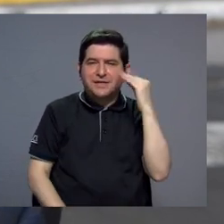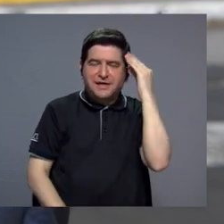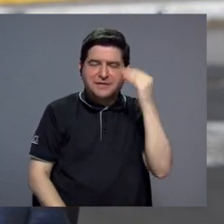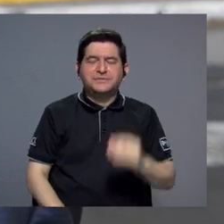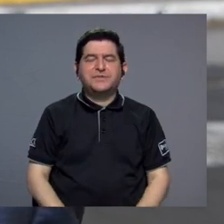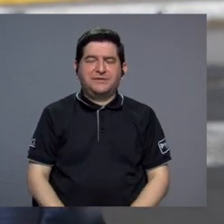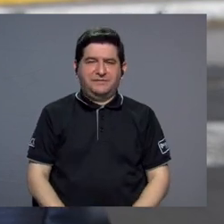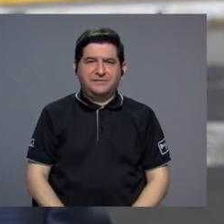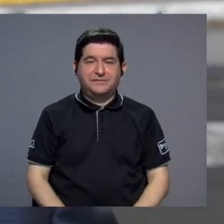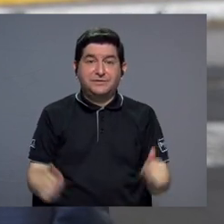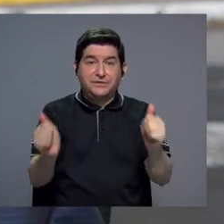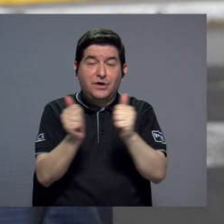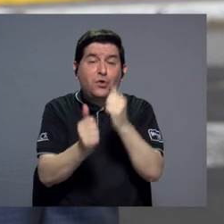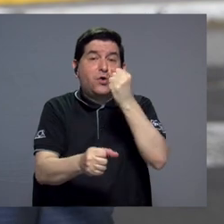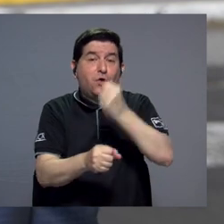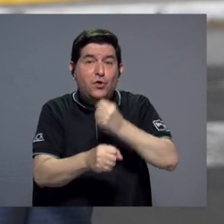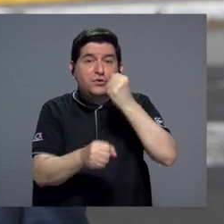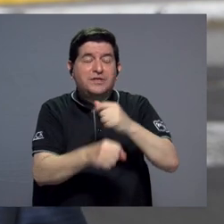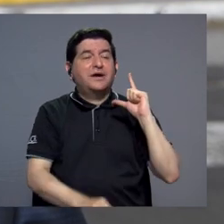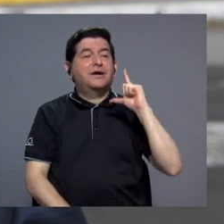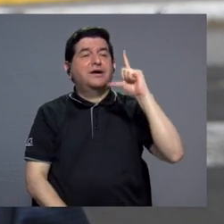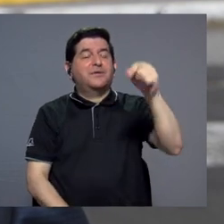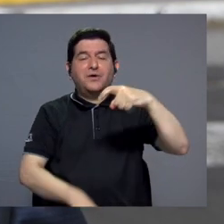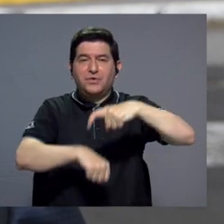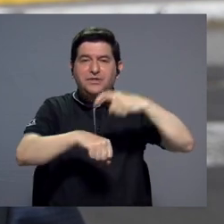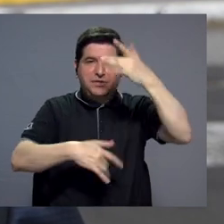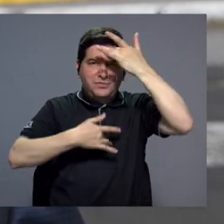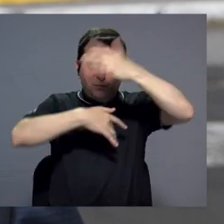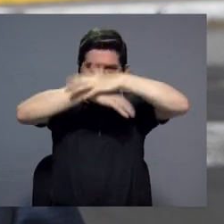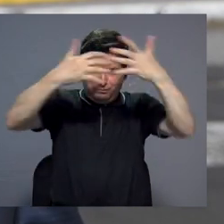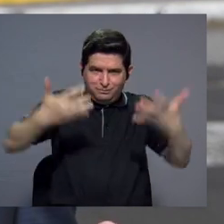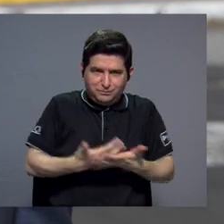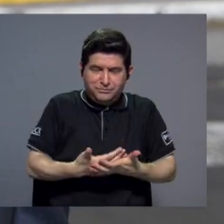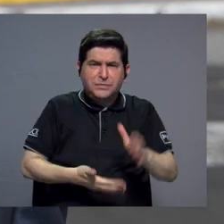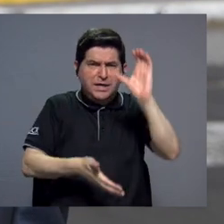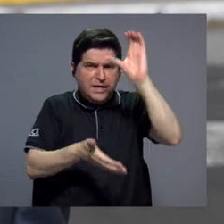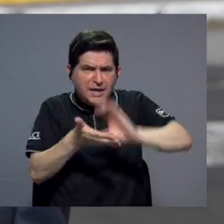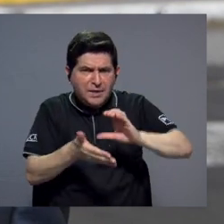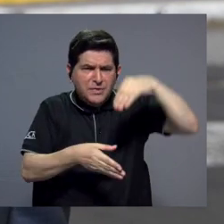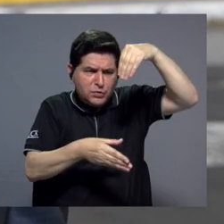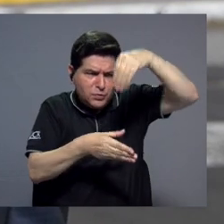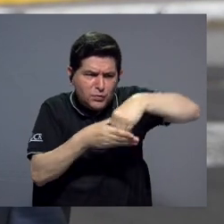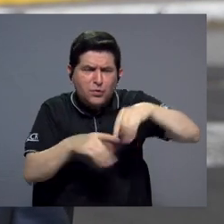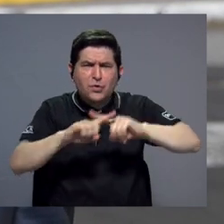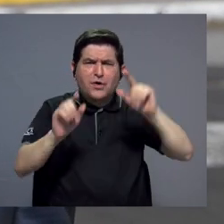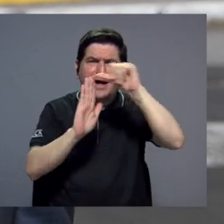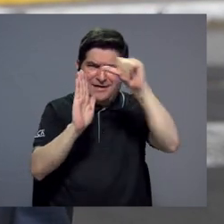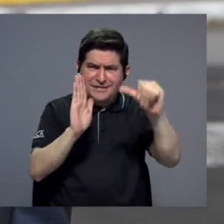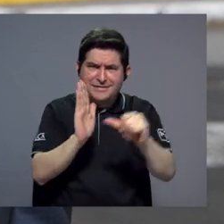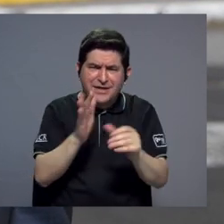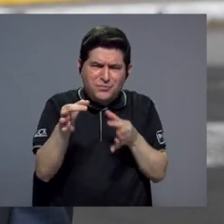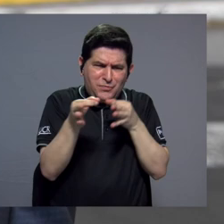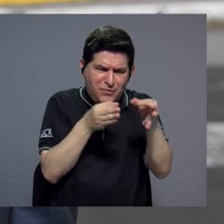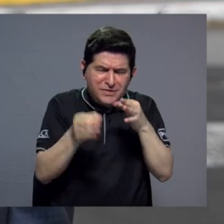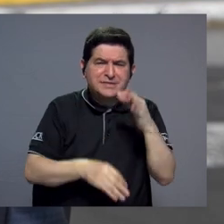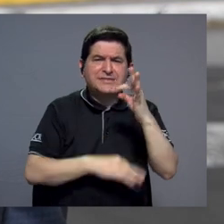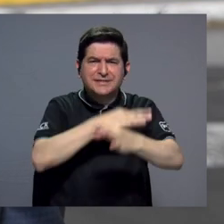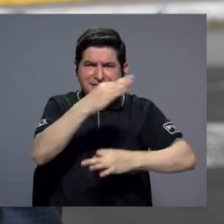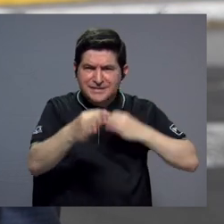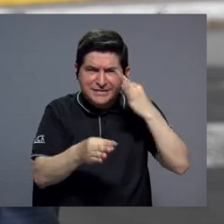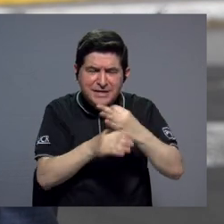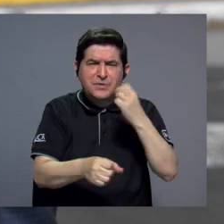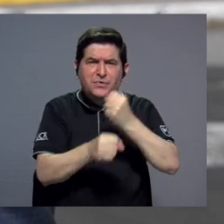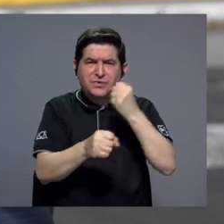experiencias adquiridas con el trabajo remoto en pandemia. Este capítulo recoge una serie de artículos que explican la